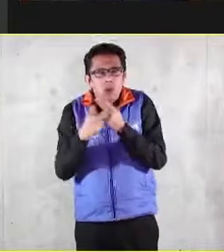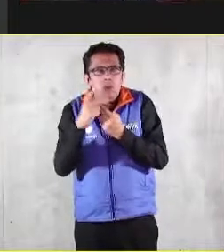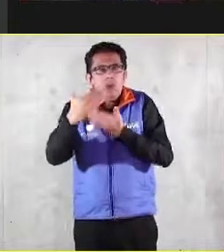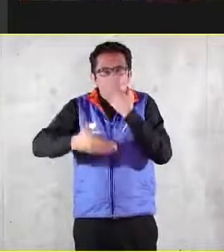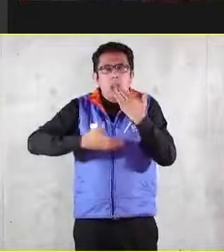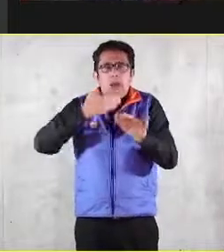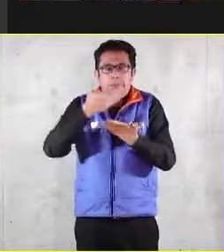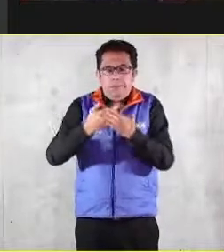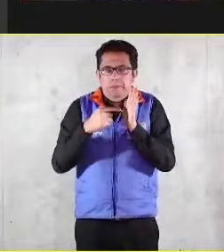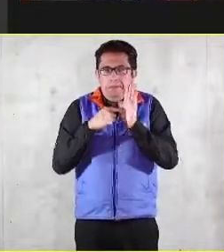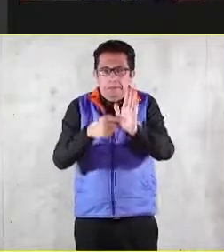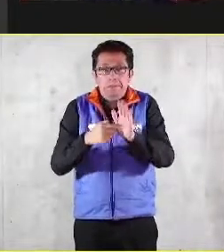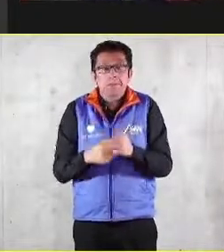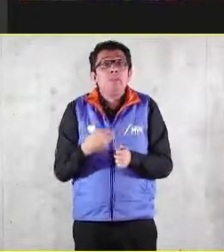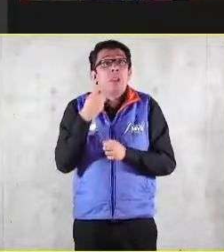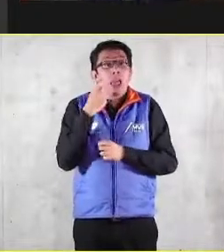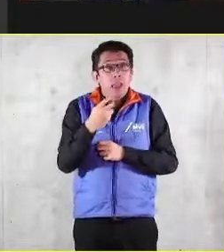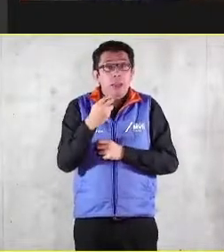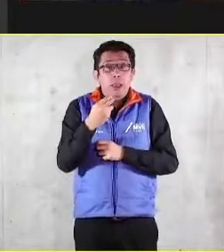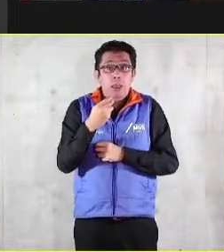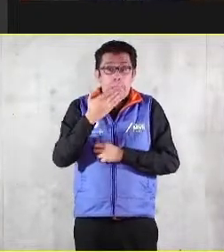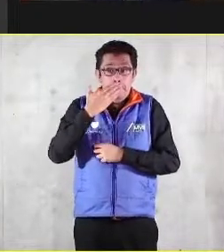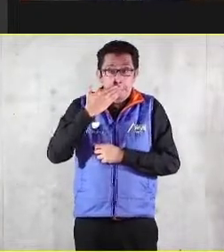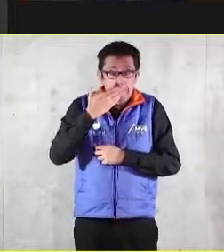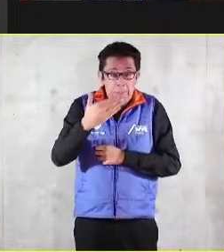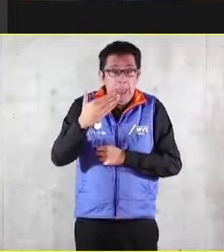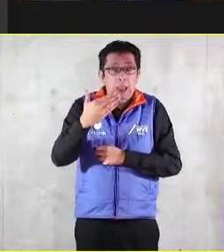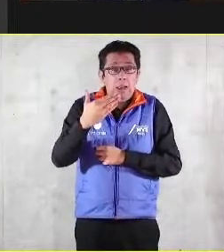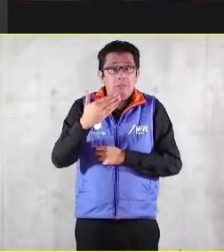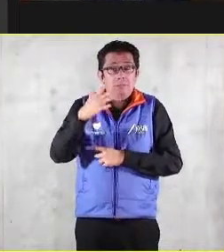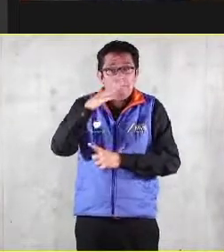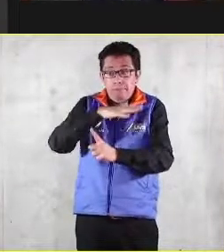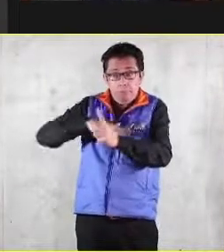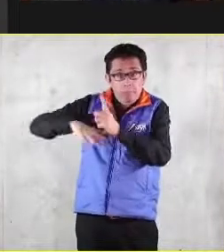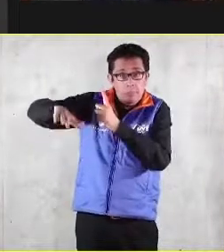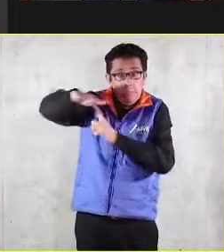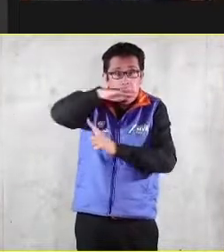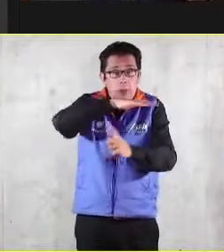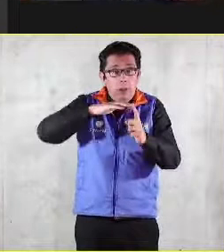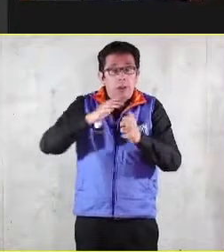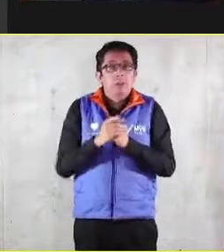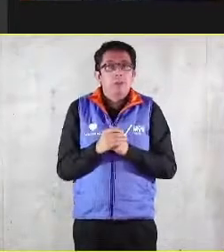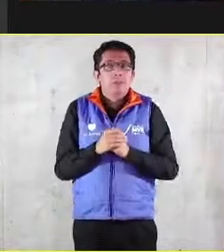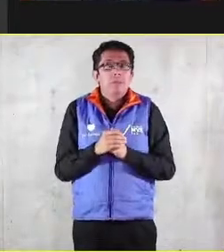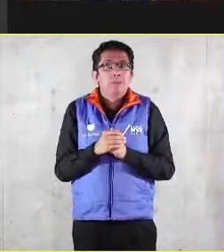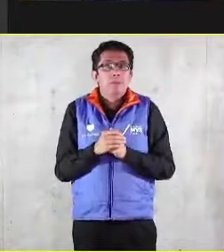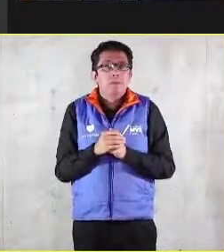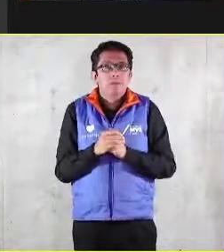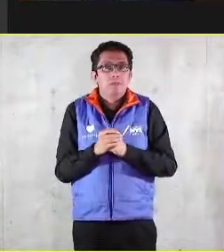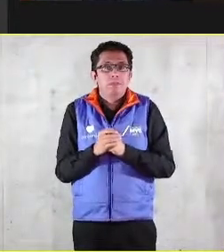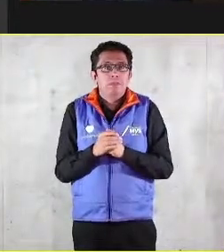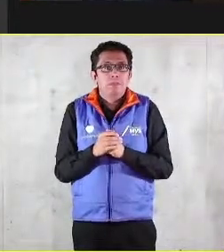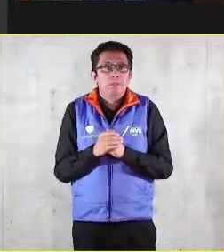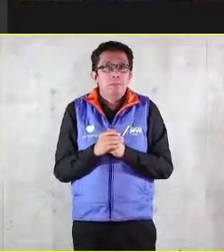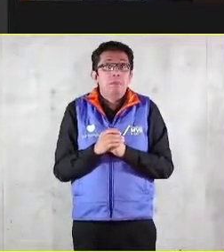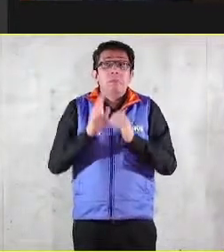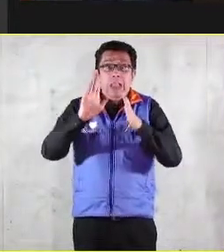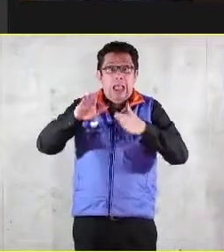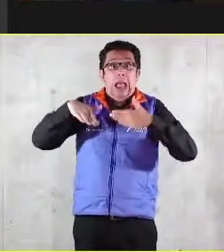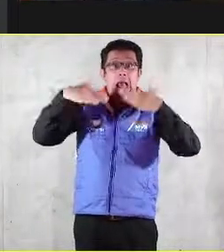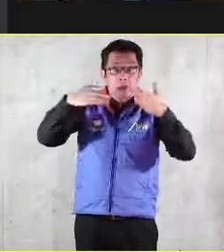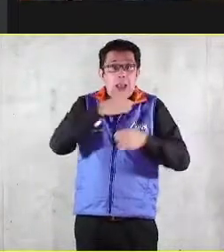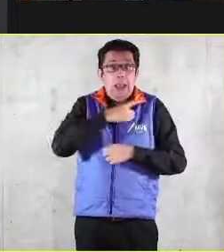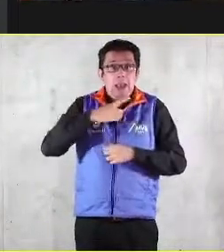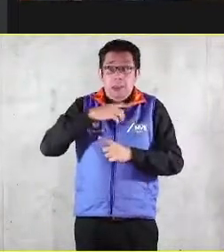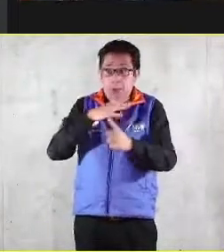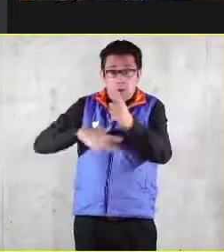común, que como les digo, es externo y es interno, en lo externo tiene que ver con la atención que hacemos a la sociedad en su